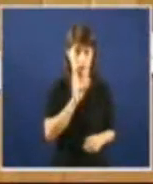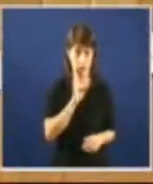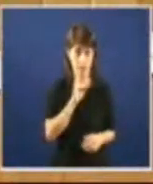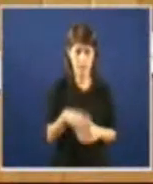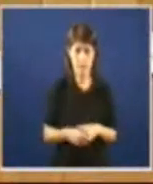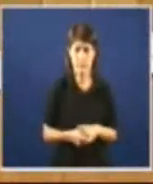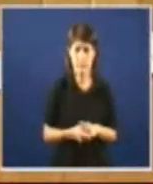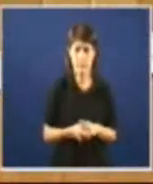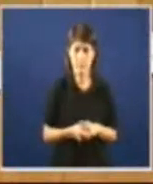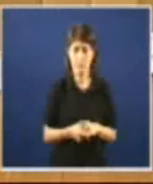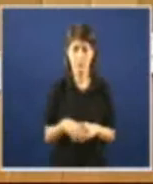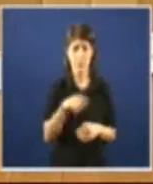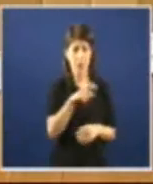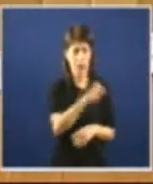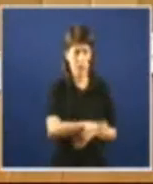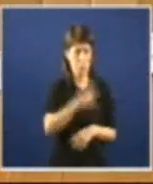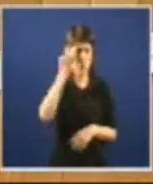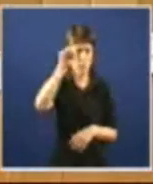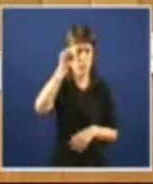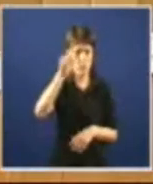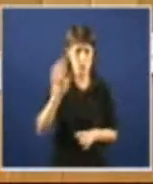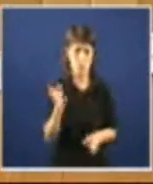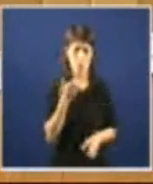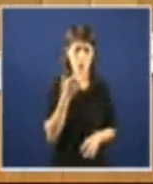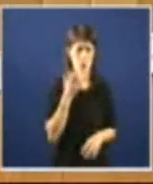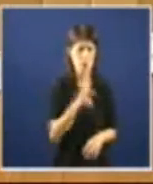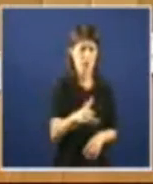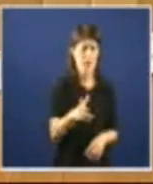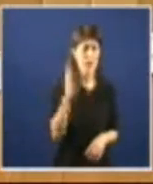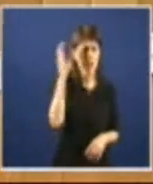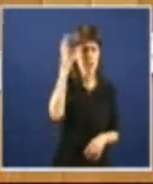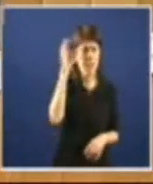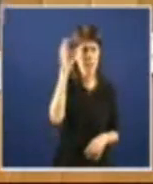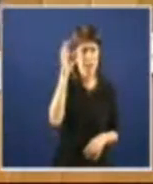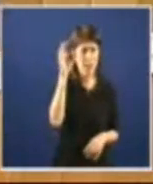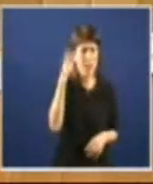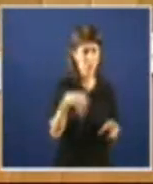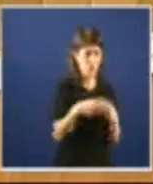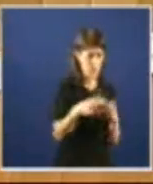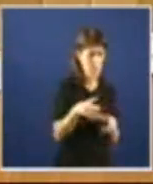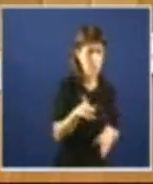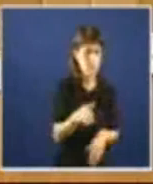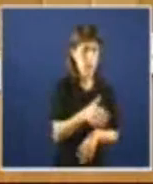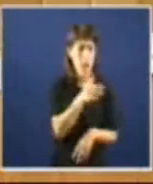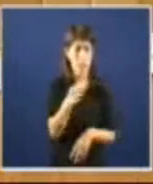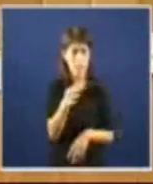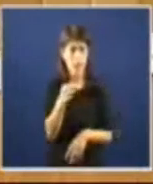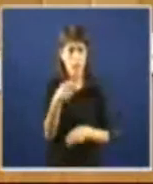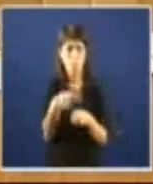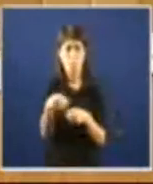que ademais é professor non só de ciencias sociais, senón concretamente de ciencia política e analiza as